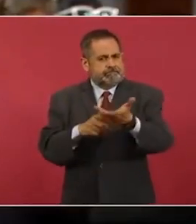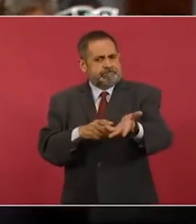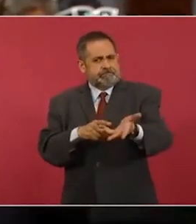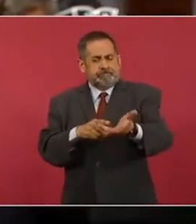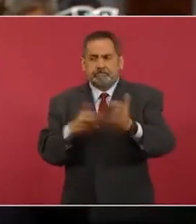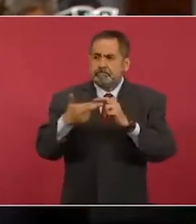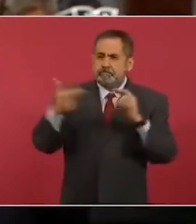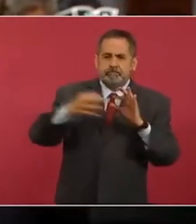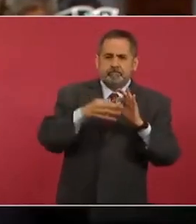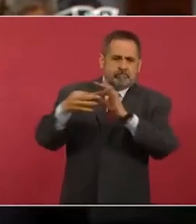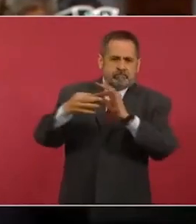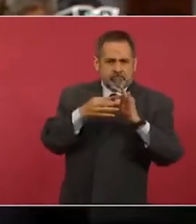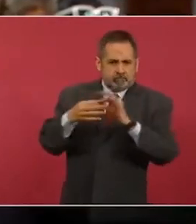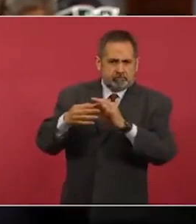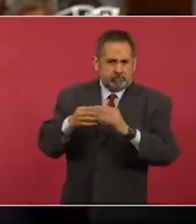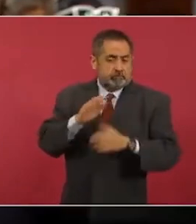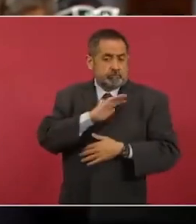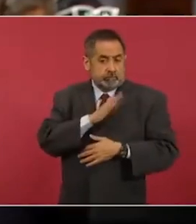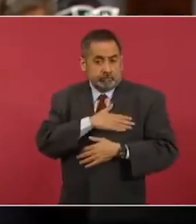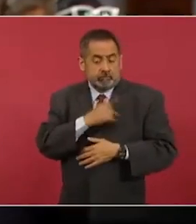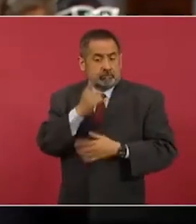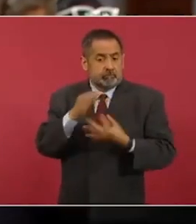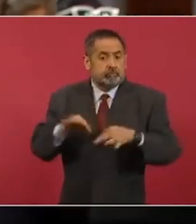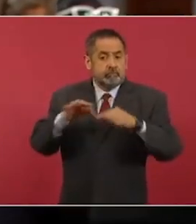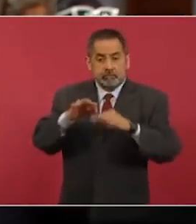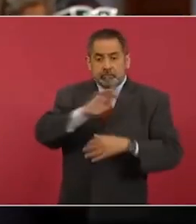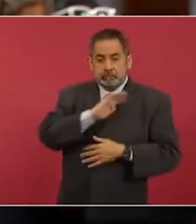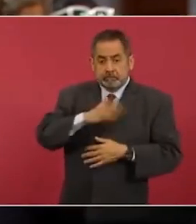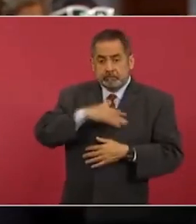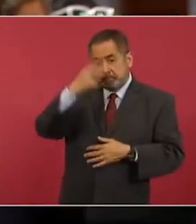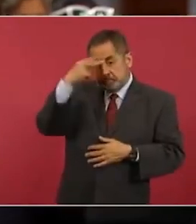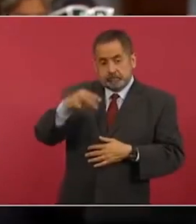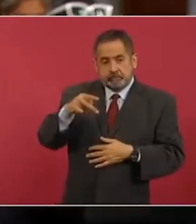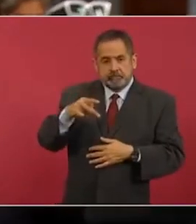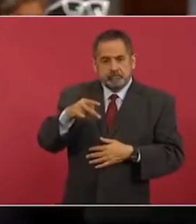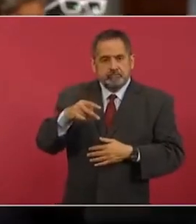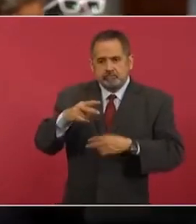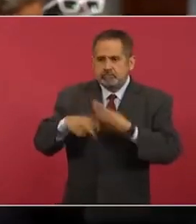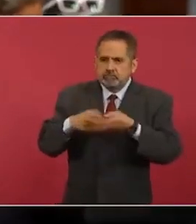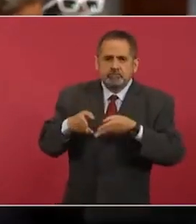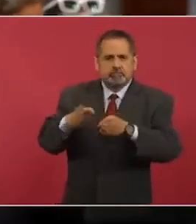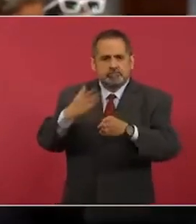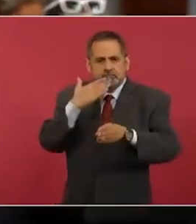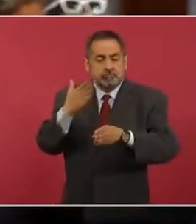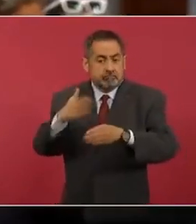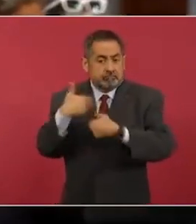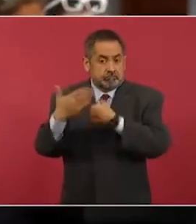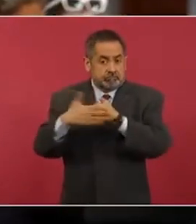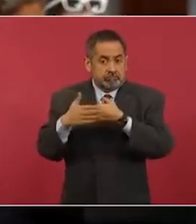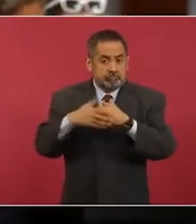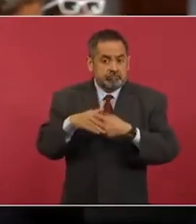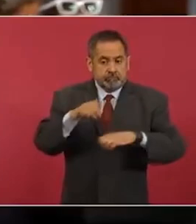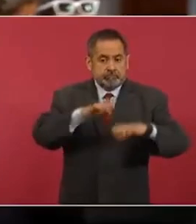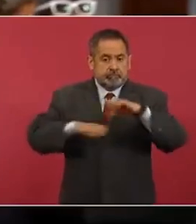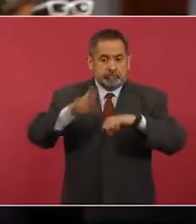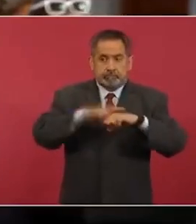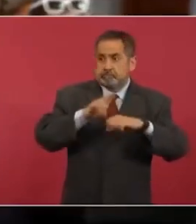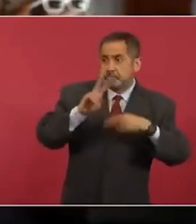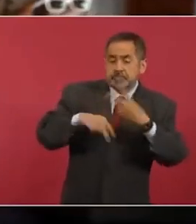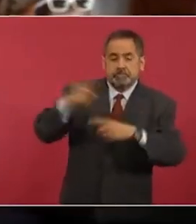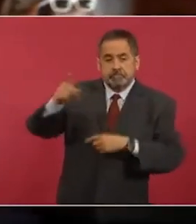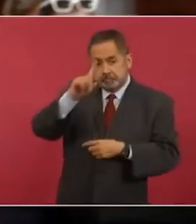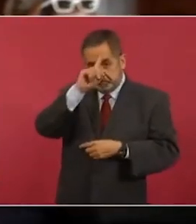relaciones comerciales, todas las relaciones, especialmente las comerciales entre España y México, vayan por el buen camino? Ahora que va el embajador a Madrid,